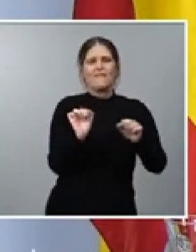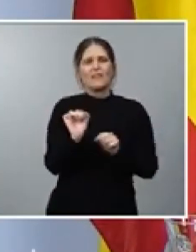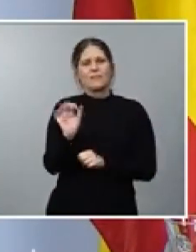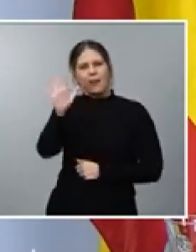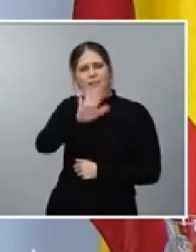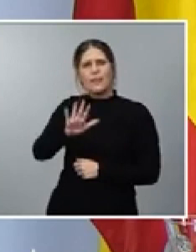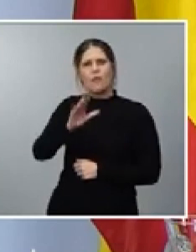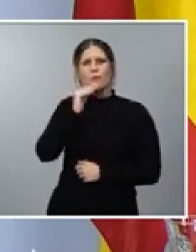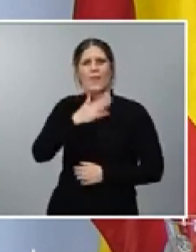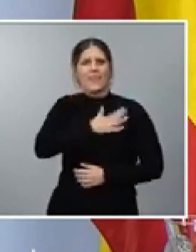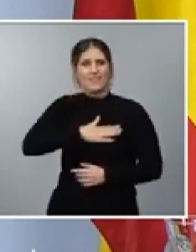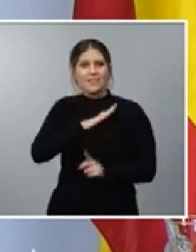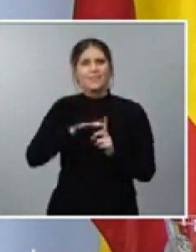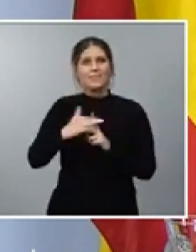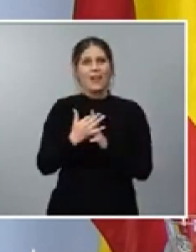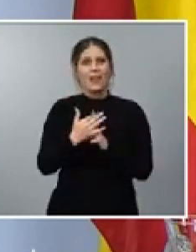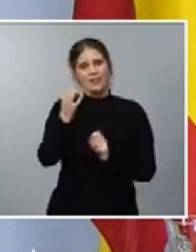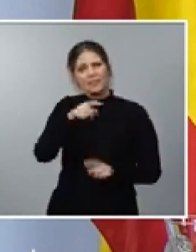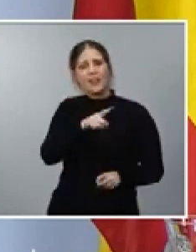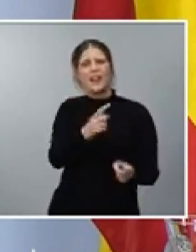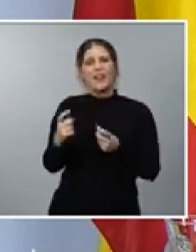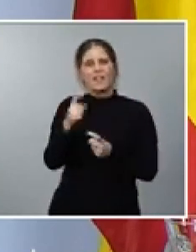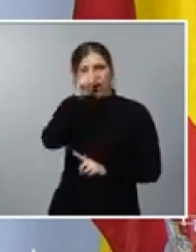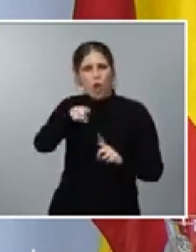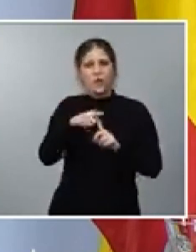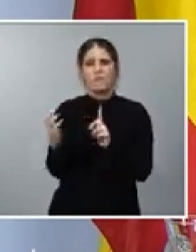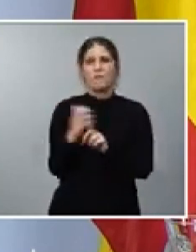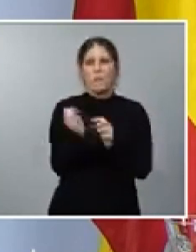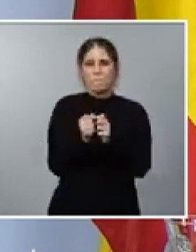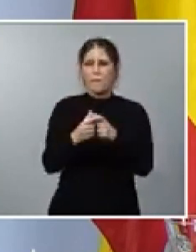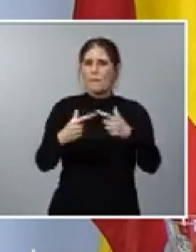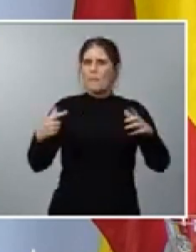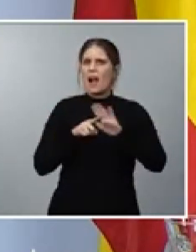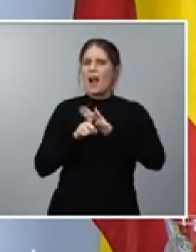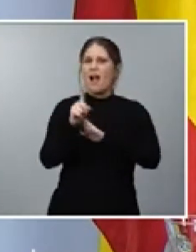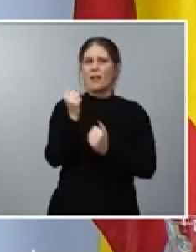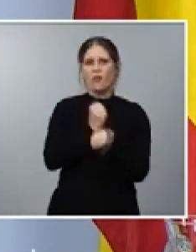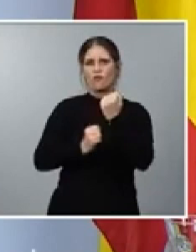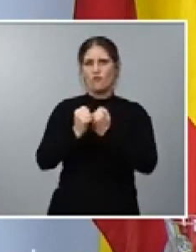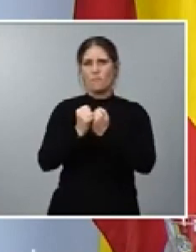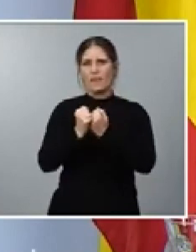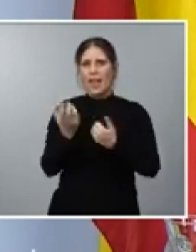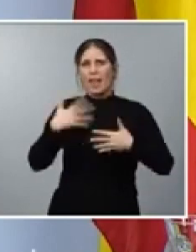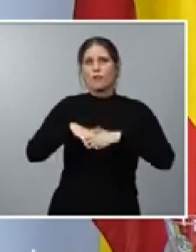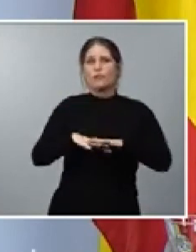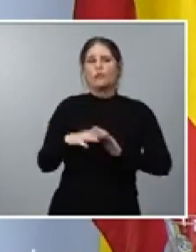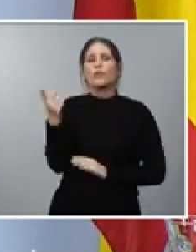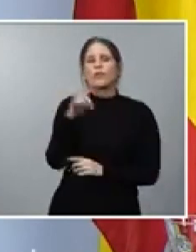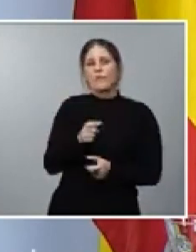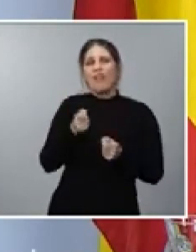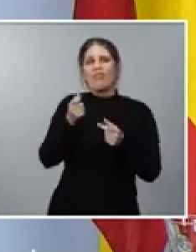Bienestar, la condición necesaria para alcanzar un crecimiento económico inclusivo y posibilitar el